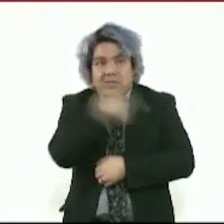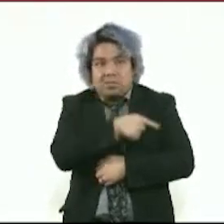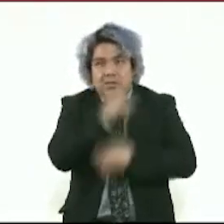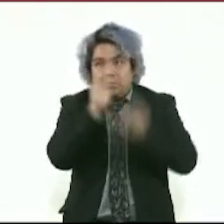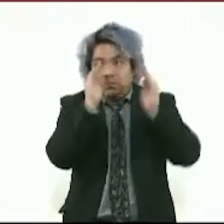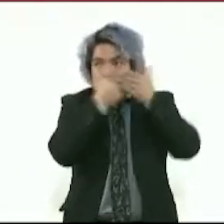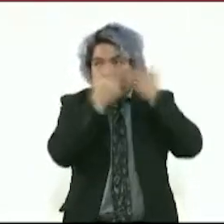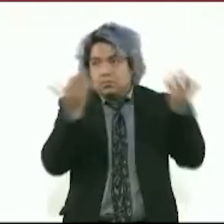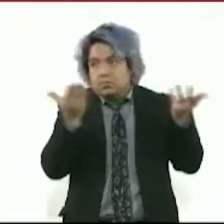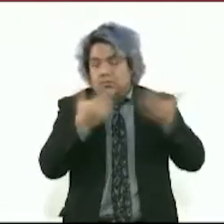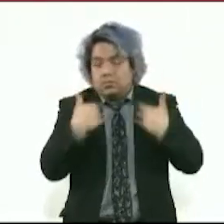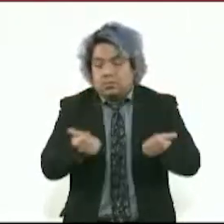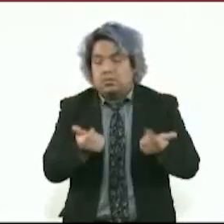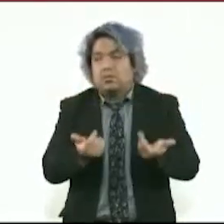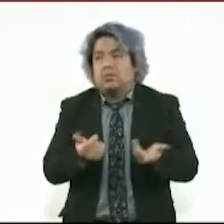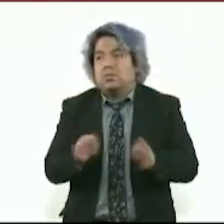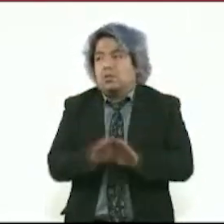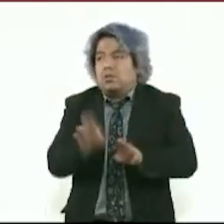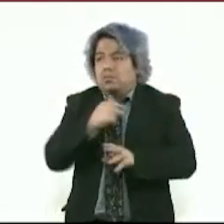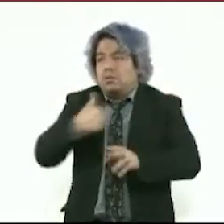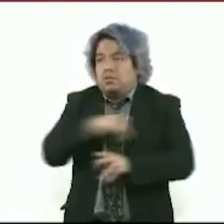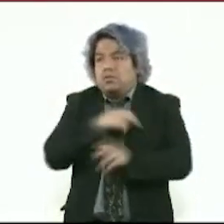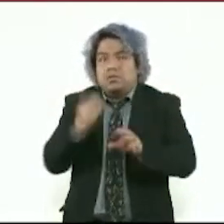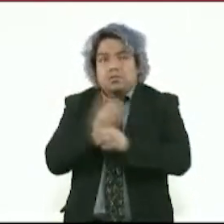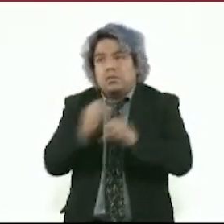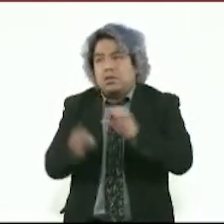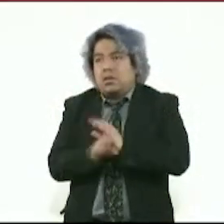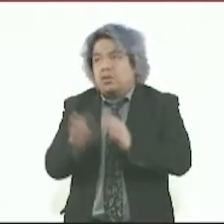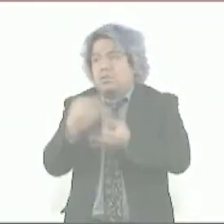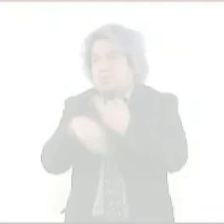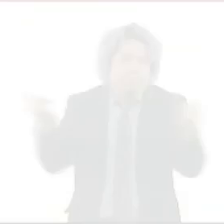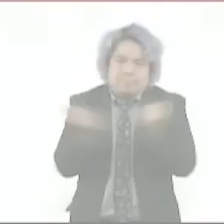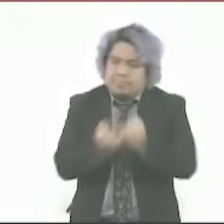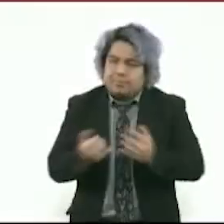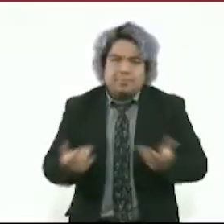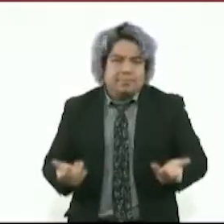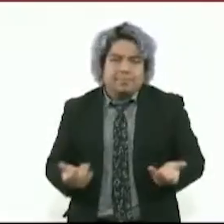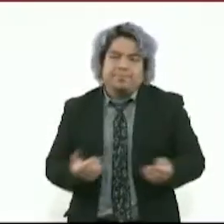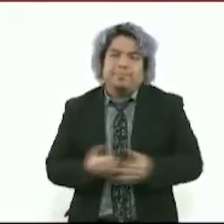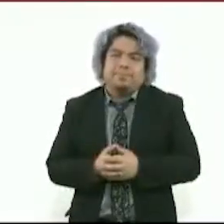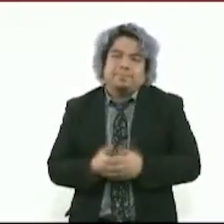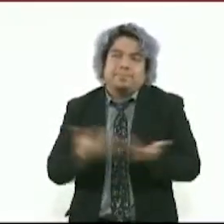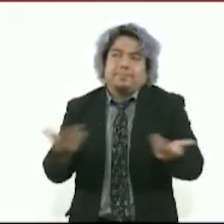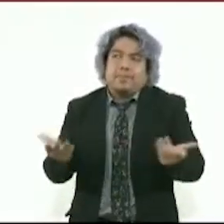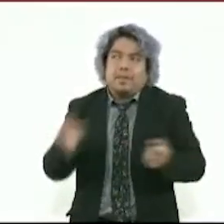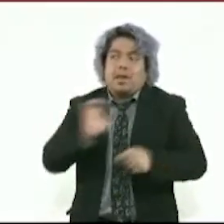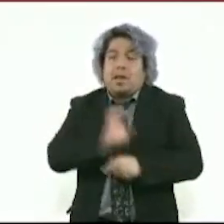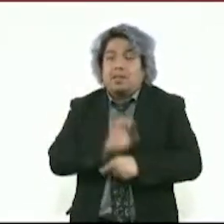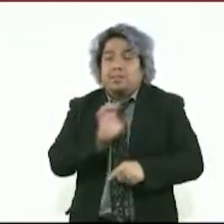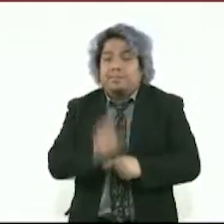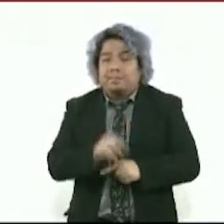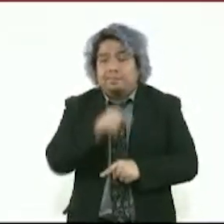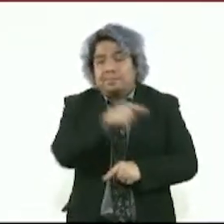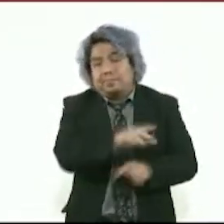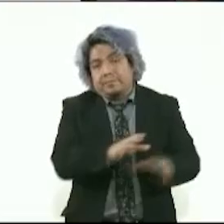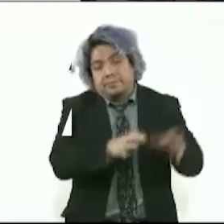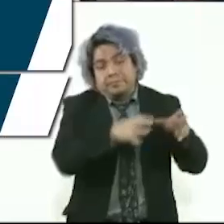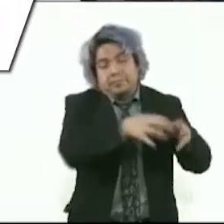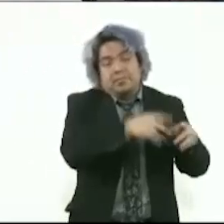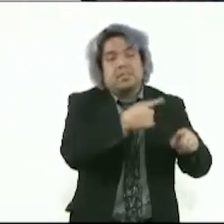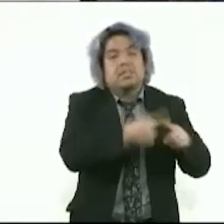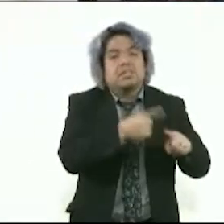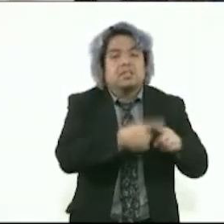establecieron una estrategia de ataque al gobierno de la Ciudad de México. Entonces, definieron qué